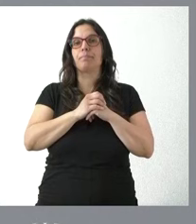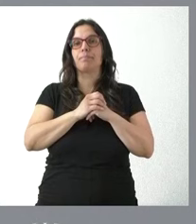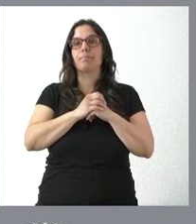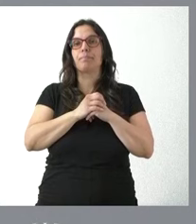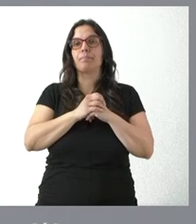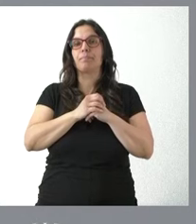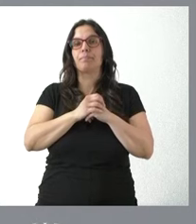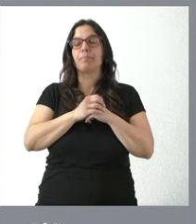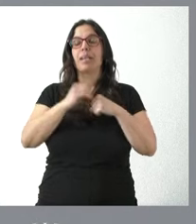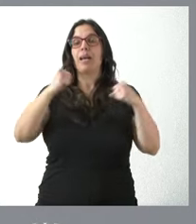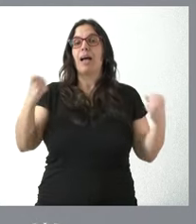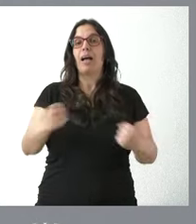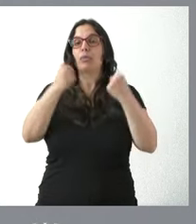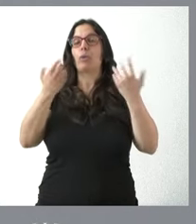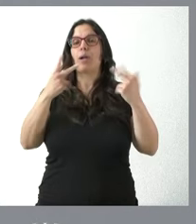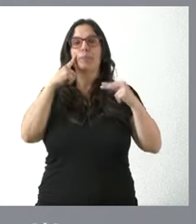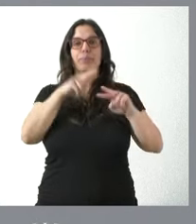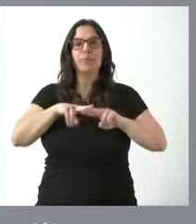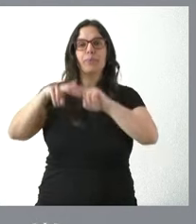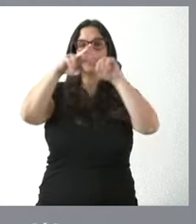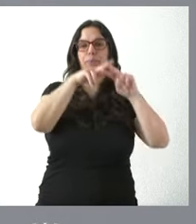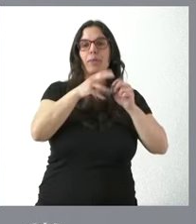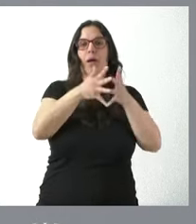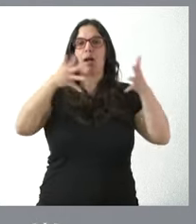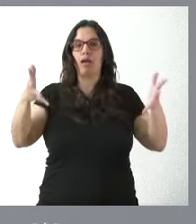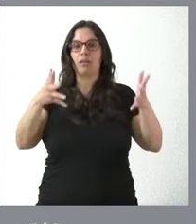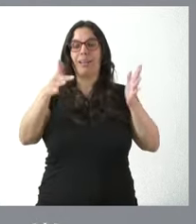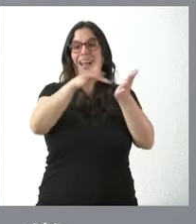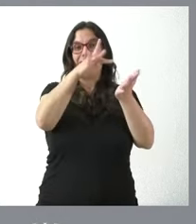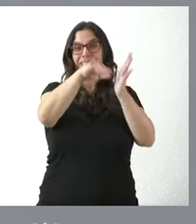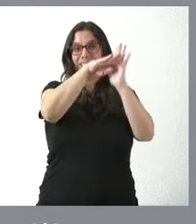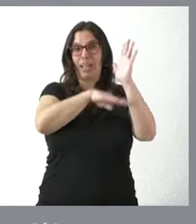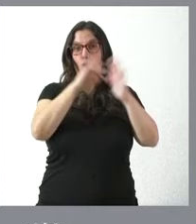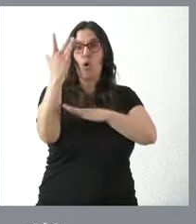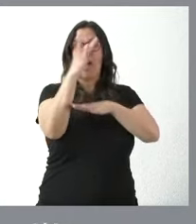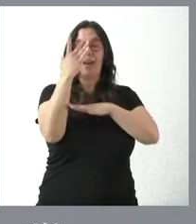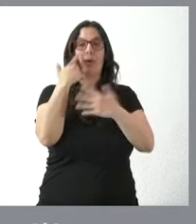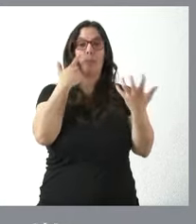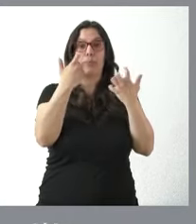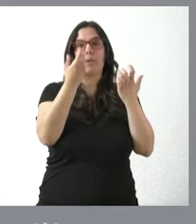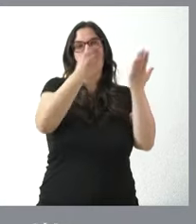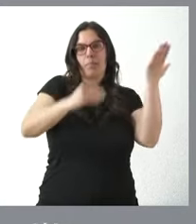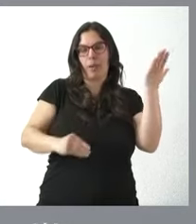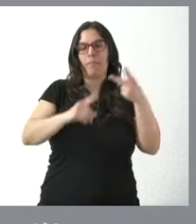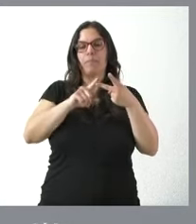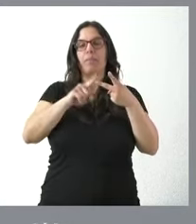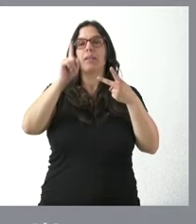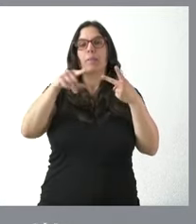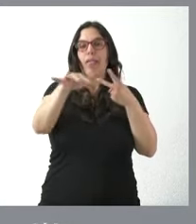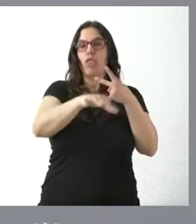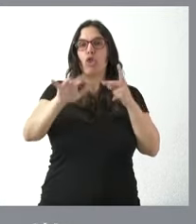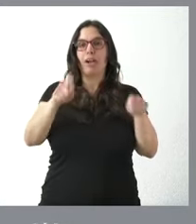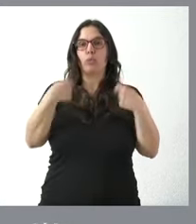Las actuaciones es la revisión y ampliación del actual catálogo de árboles notables, la ampliación del número de zonas